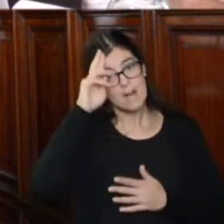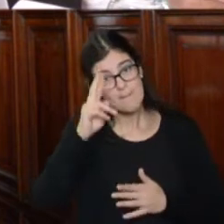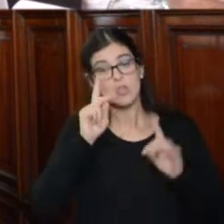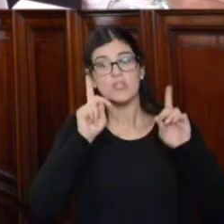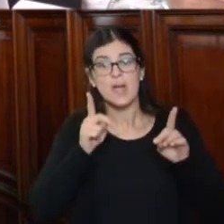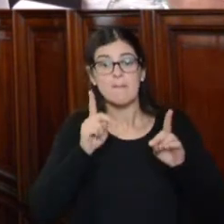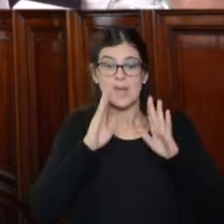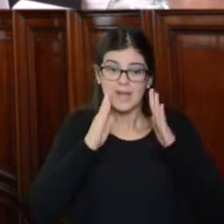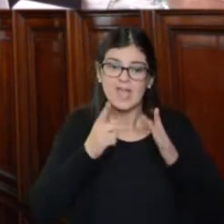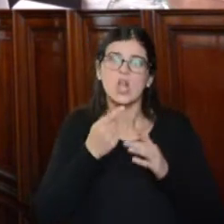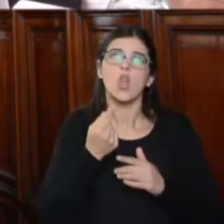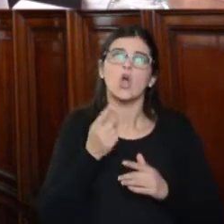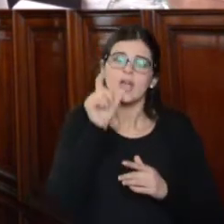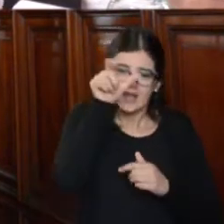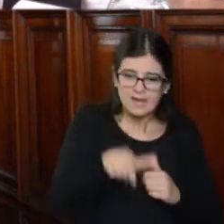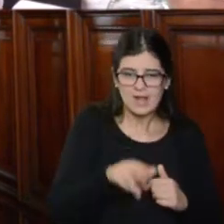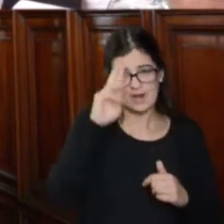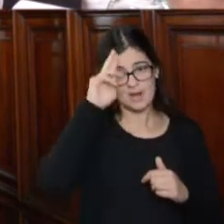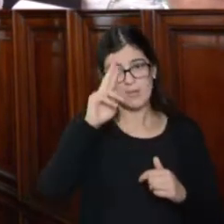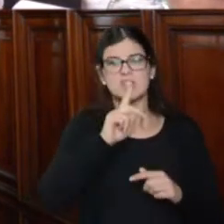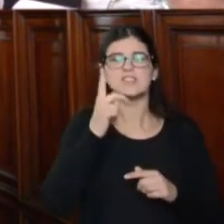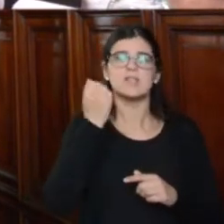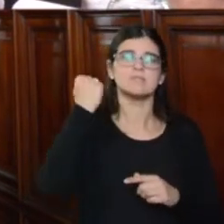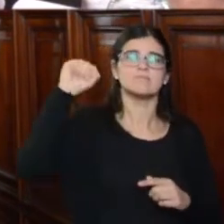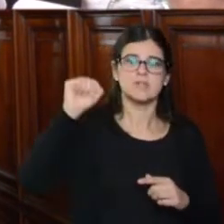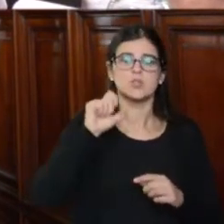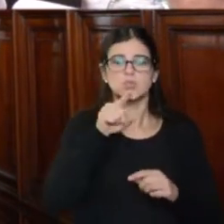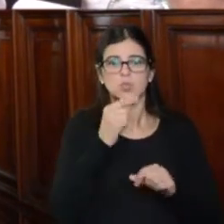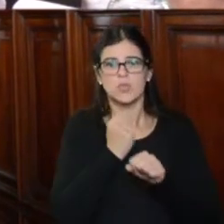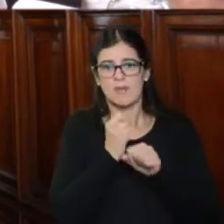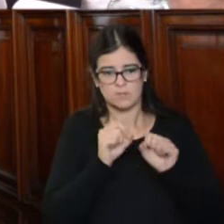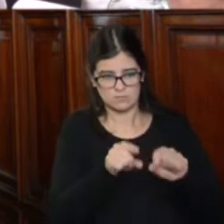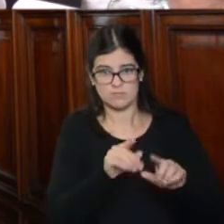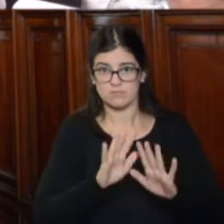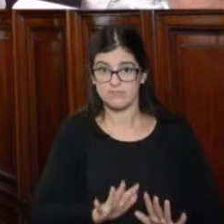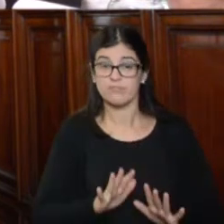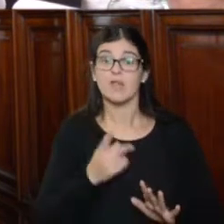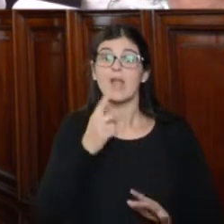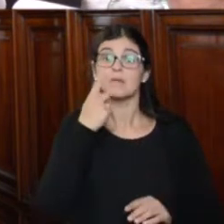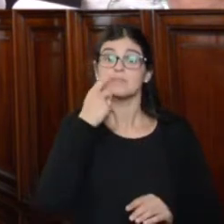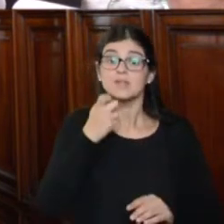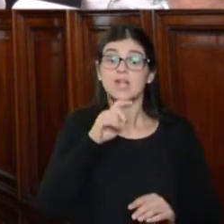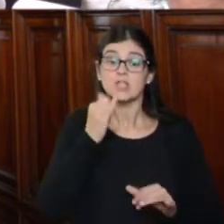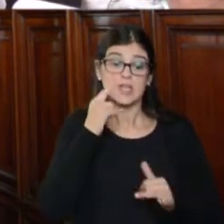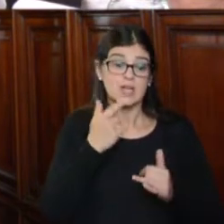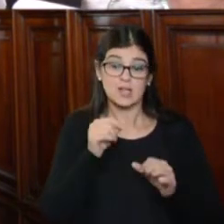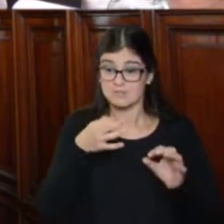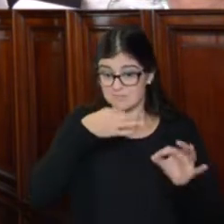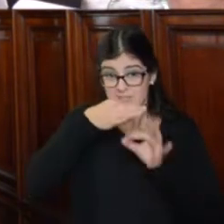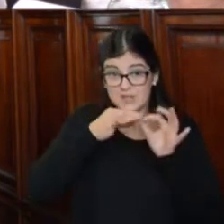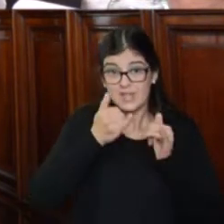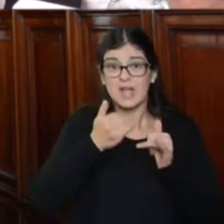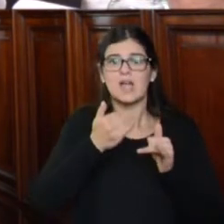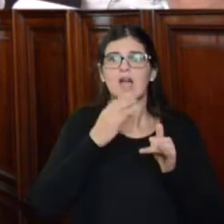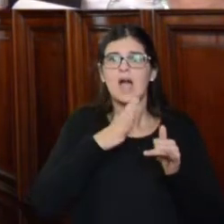consideración que se les debe sin entorpecer en modo alguno su función. La prueba evidente de lo que venimos señalando es la